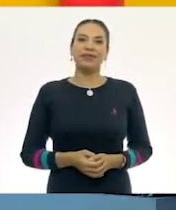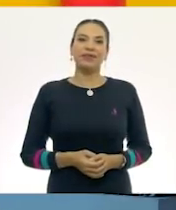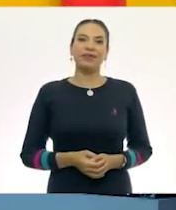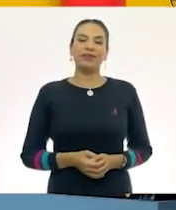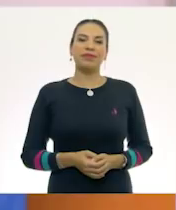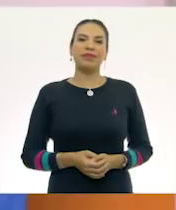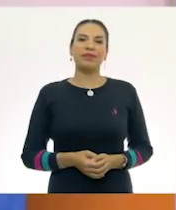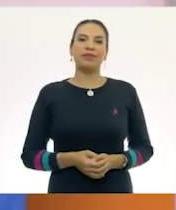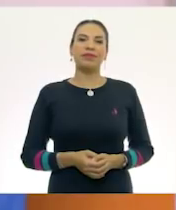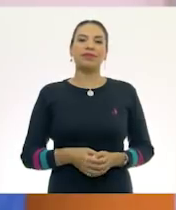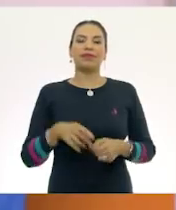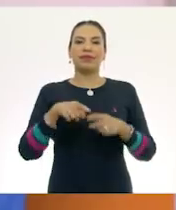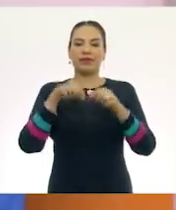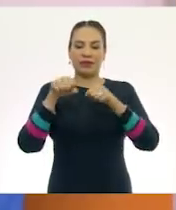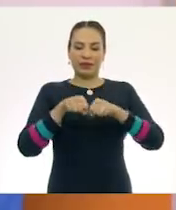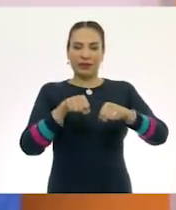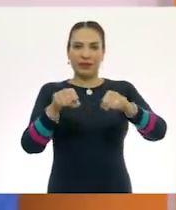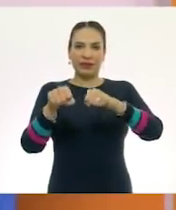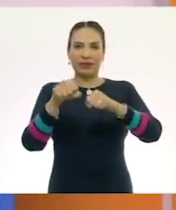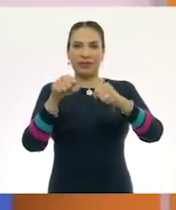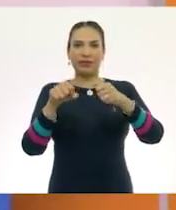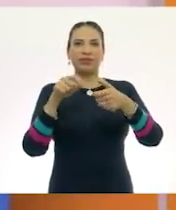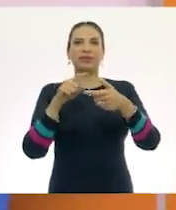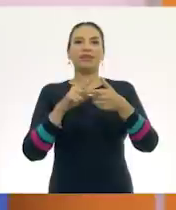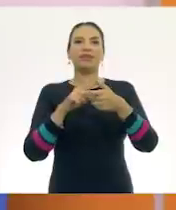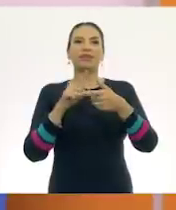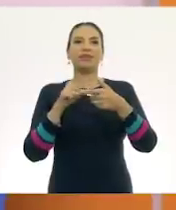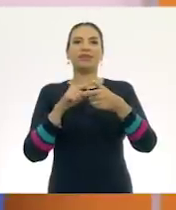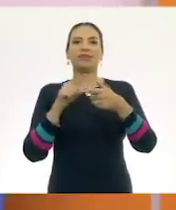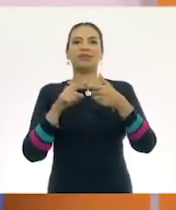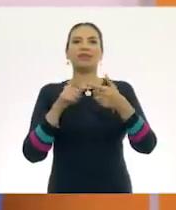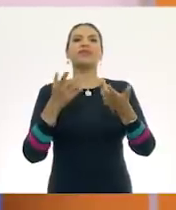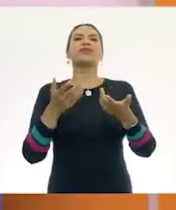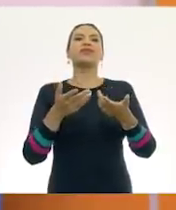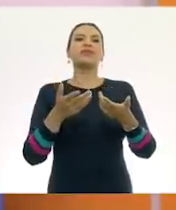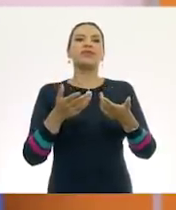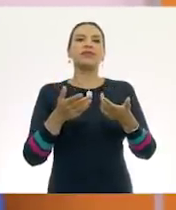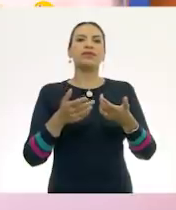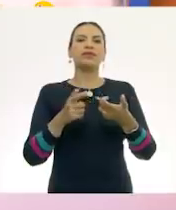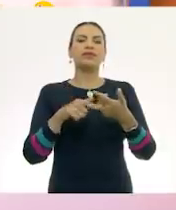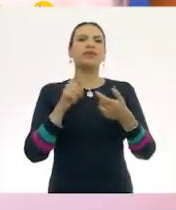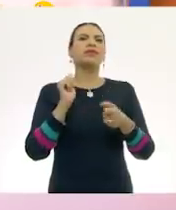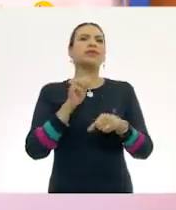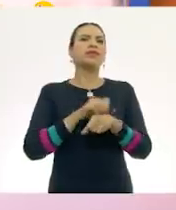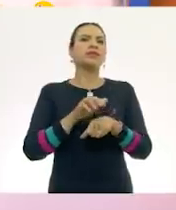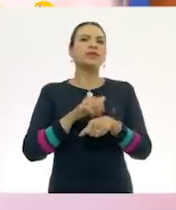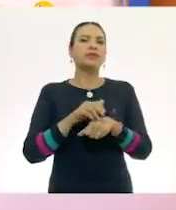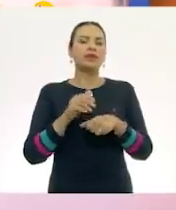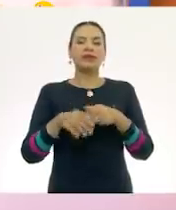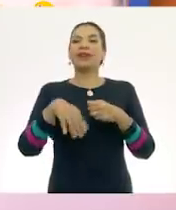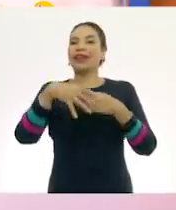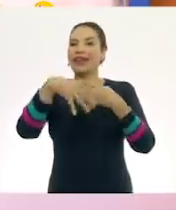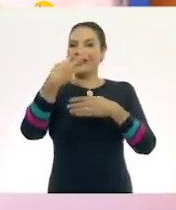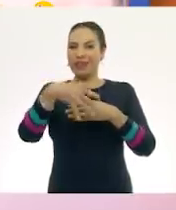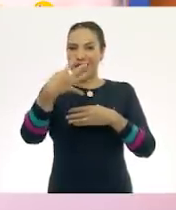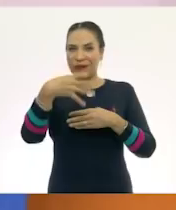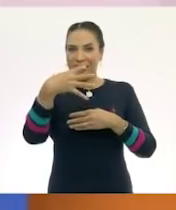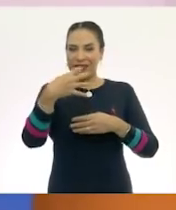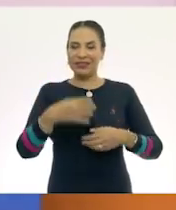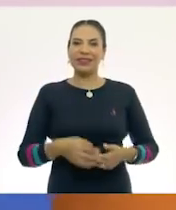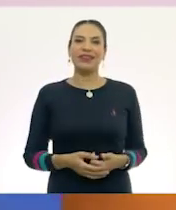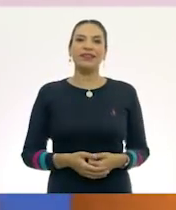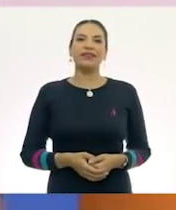Con el carrito del súper carrito. Y este será el... ¡Catorce!